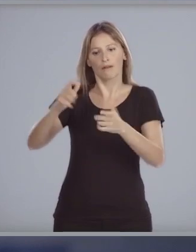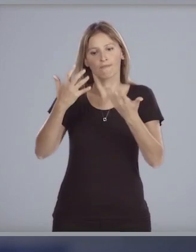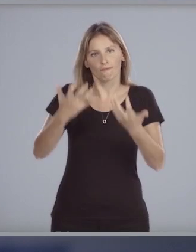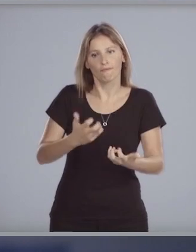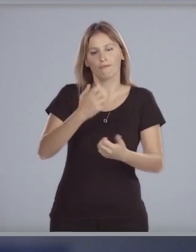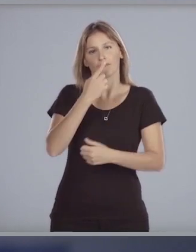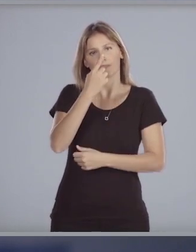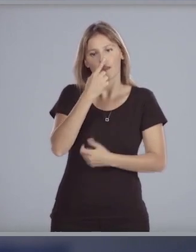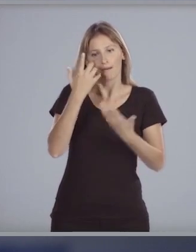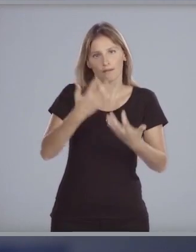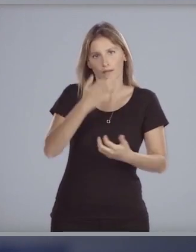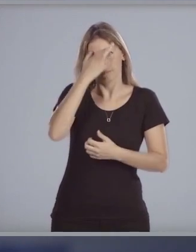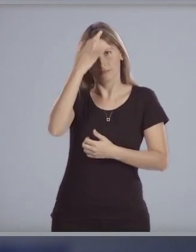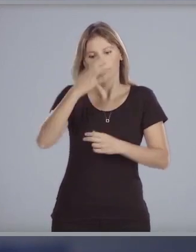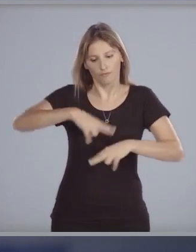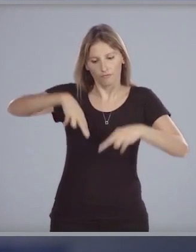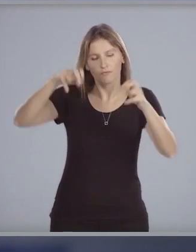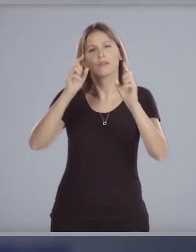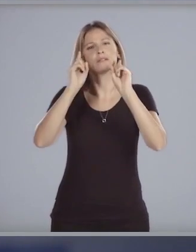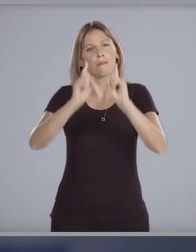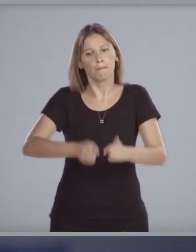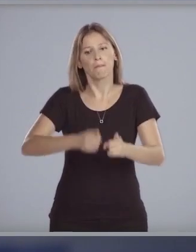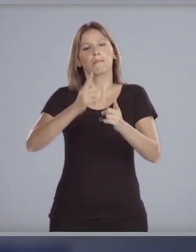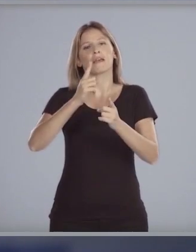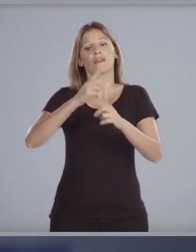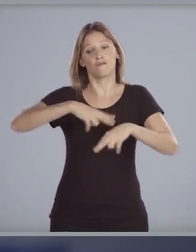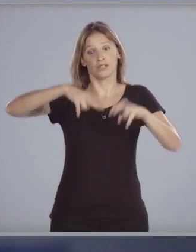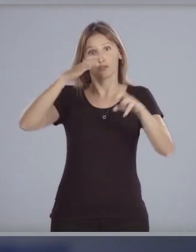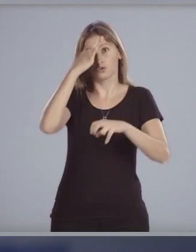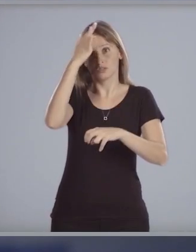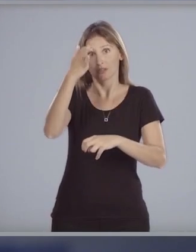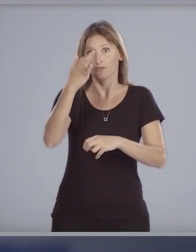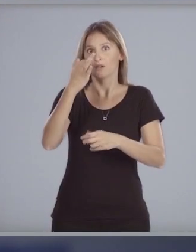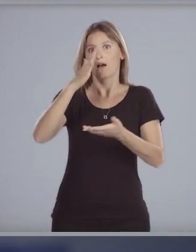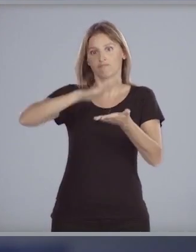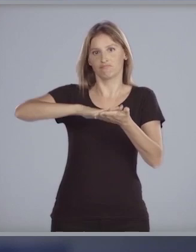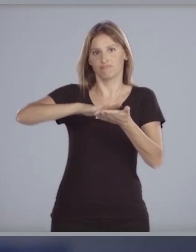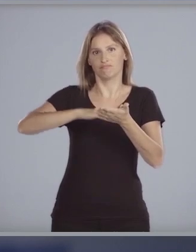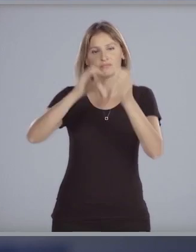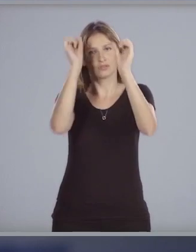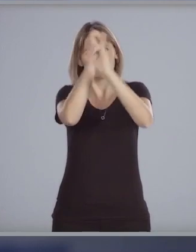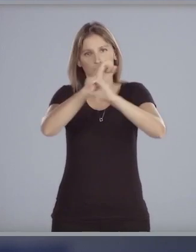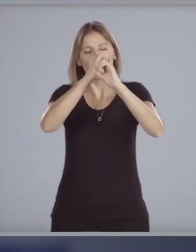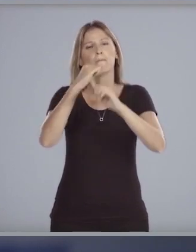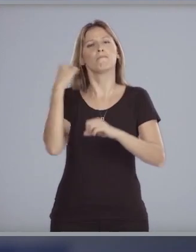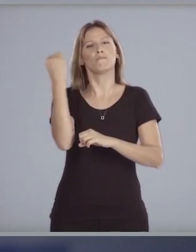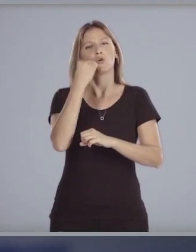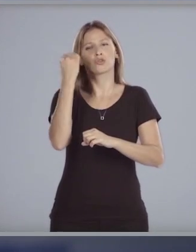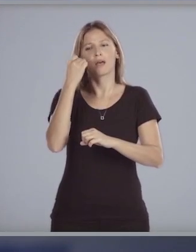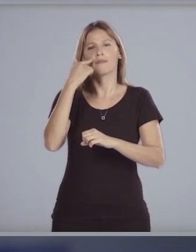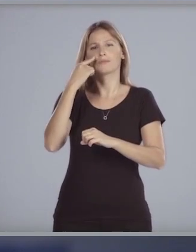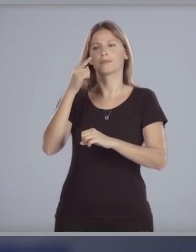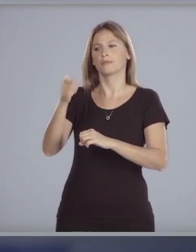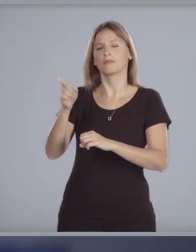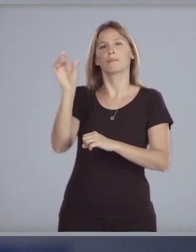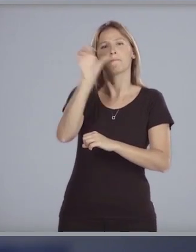investigadores e incorporaremos la investigación científica y tecnológica en las